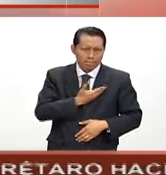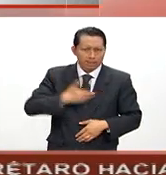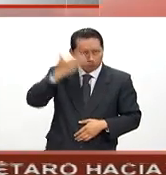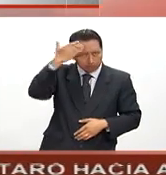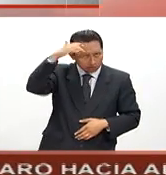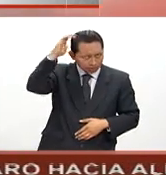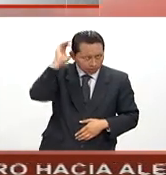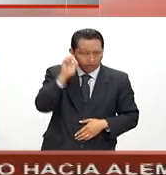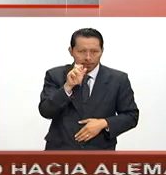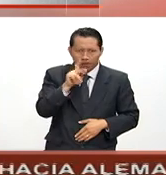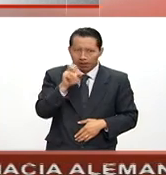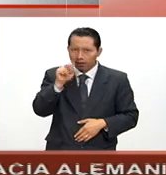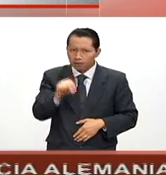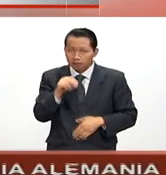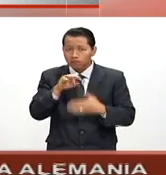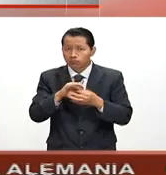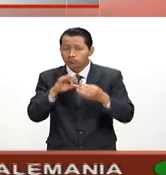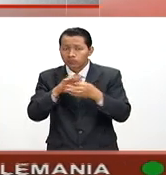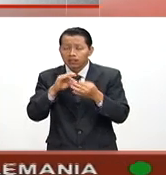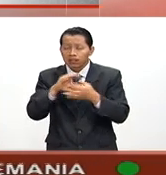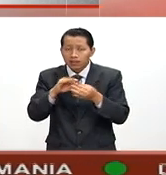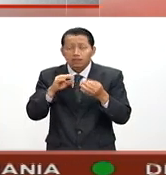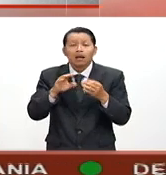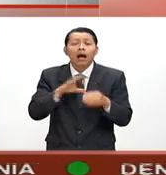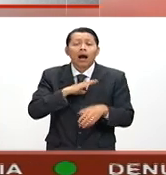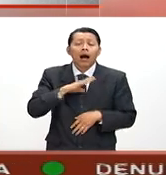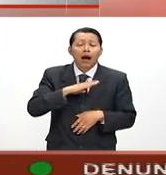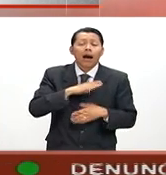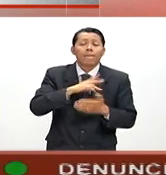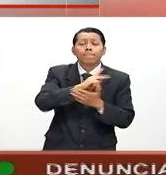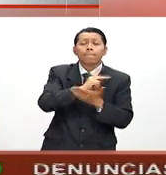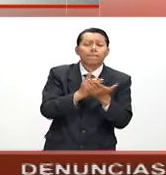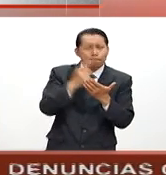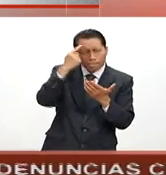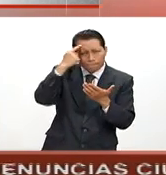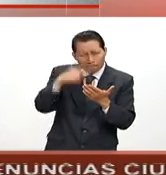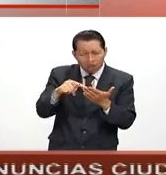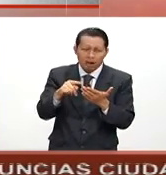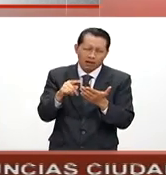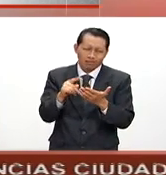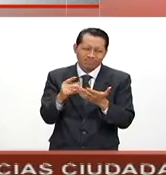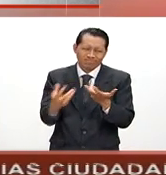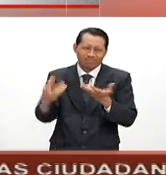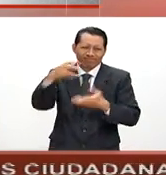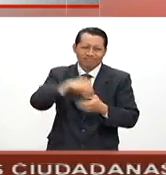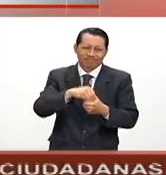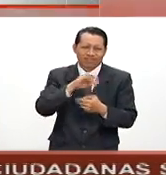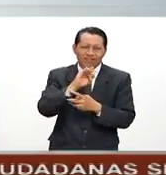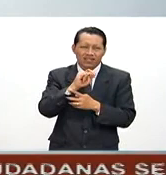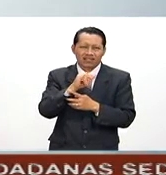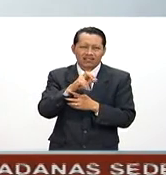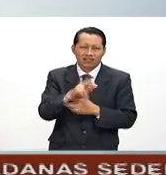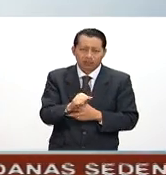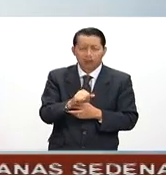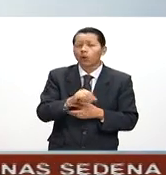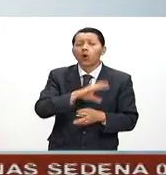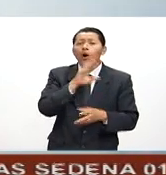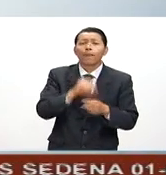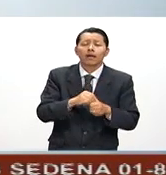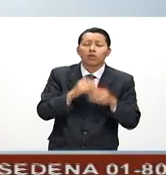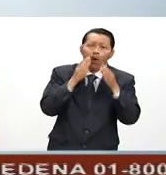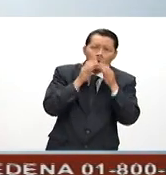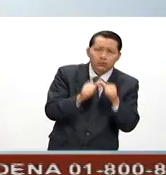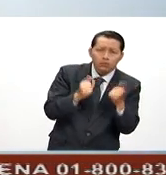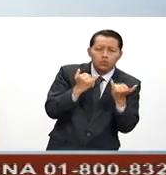el señor Enrique Peña Nieto, dio a conocer la Estrategia Nacional de Inclusión Financiera y todo el sector hacienda, incluida toda la